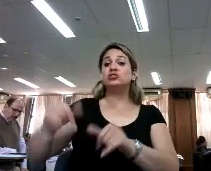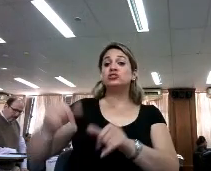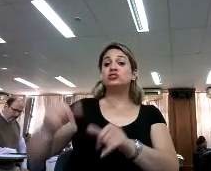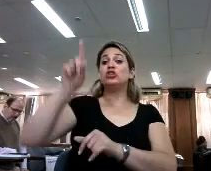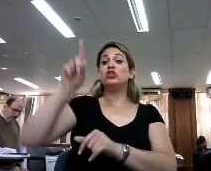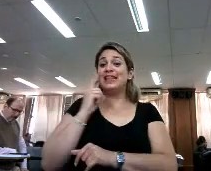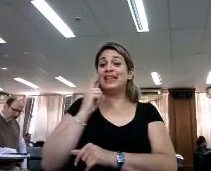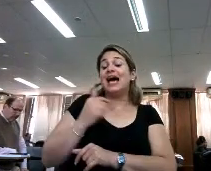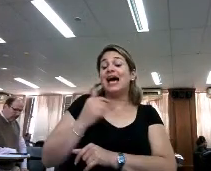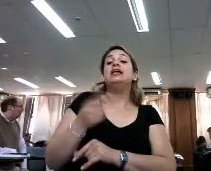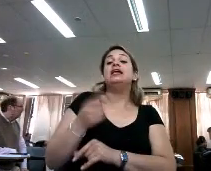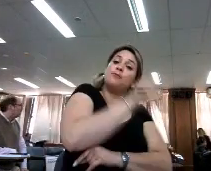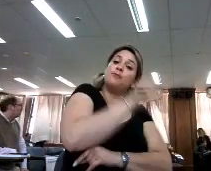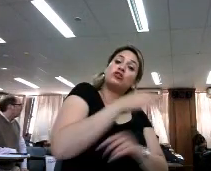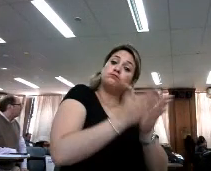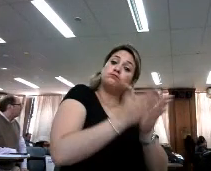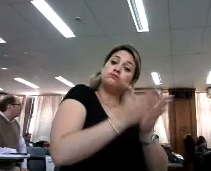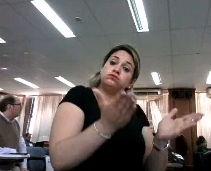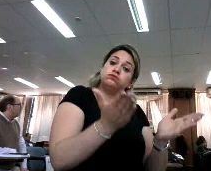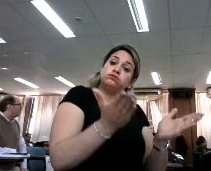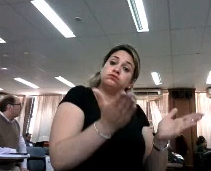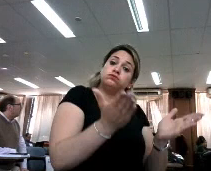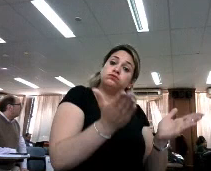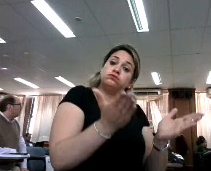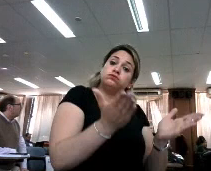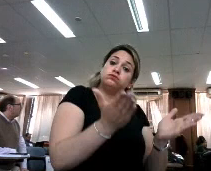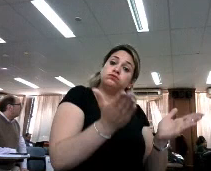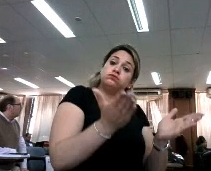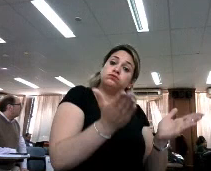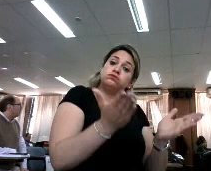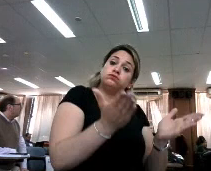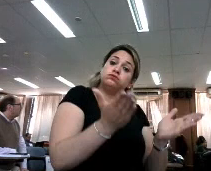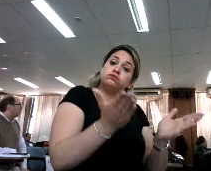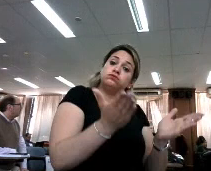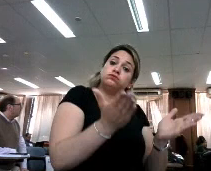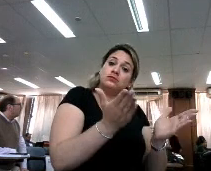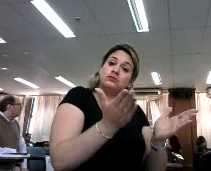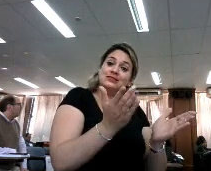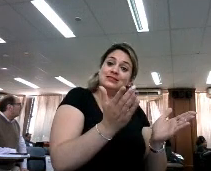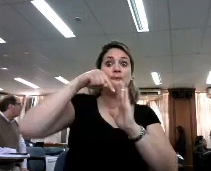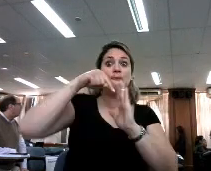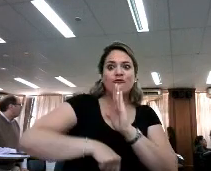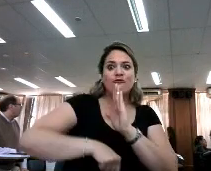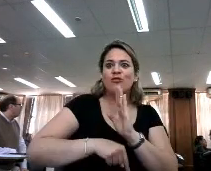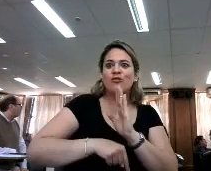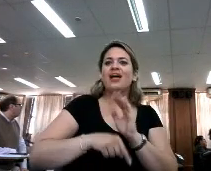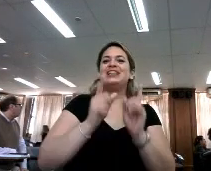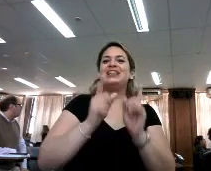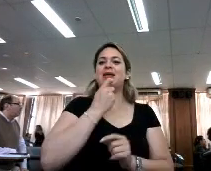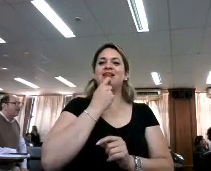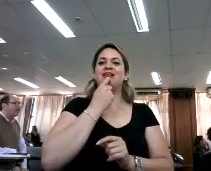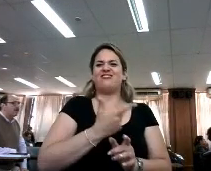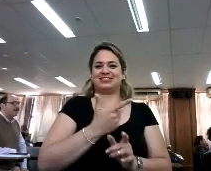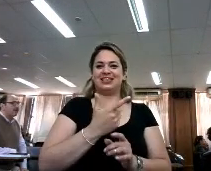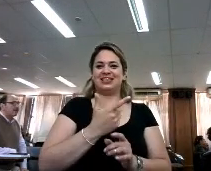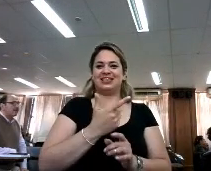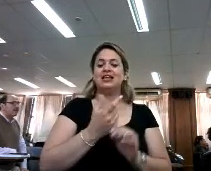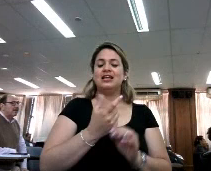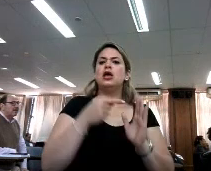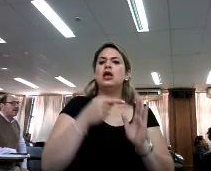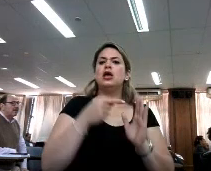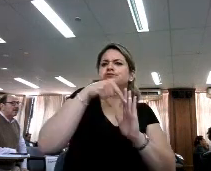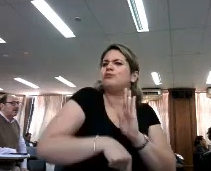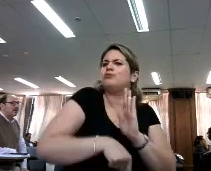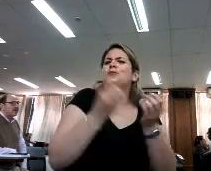publicaciones. ¿Por qué? Porque la forma de investigar se volvió más compleja y más simple a la vez. Más compleja porque nosotros contamos con mayor